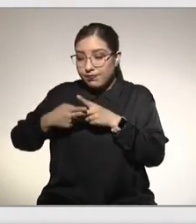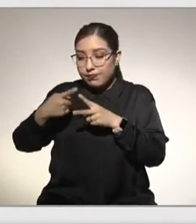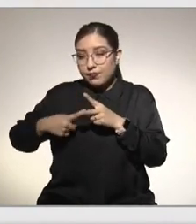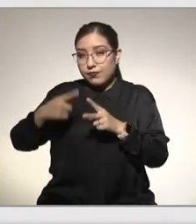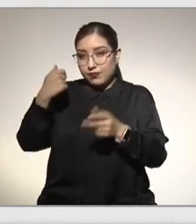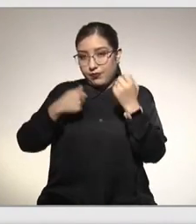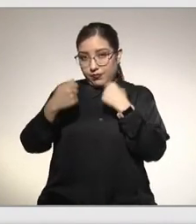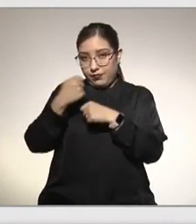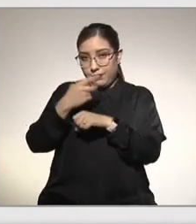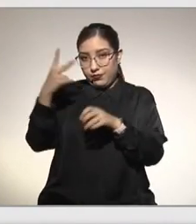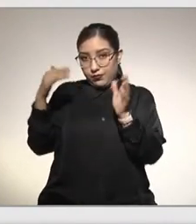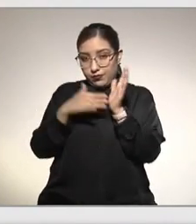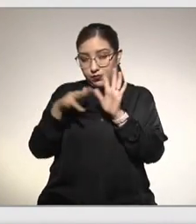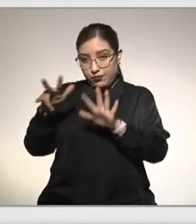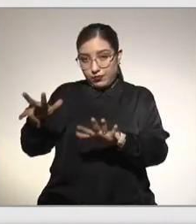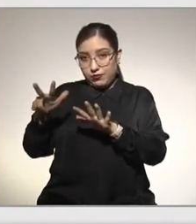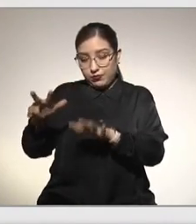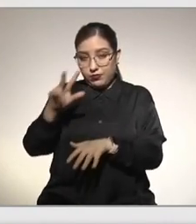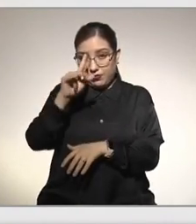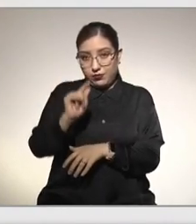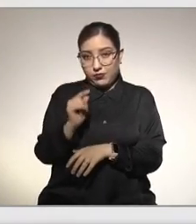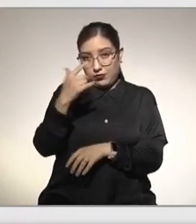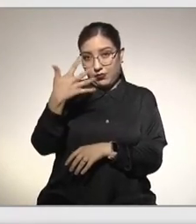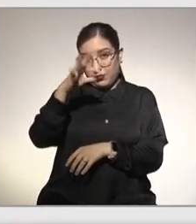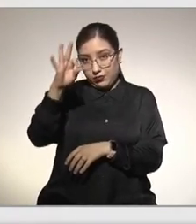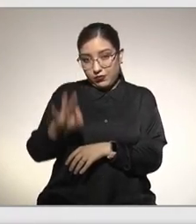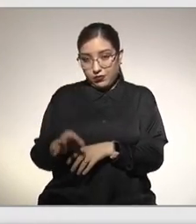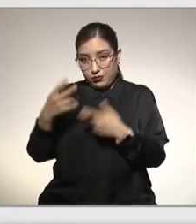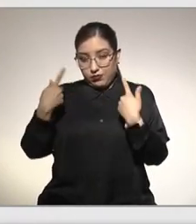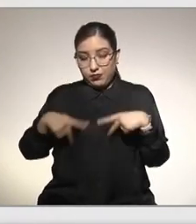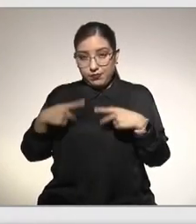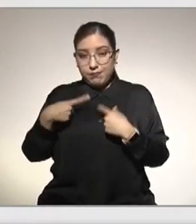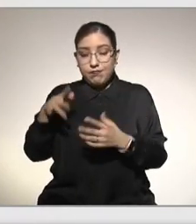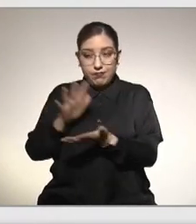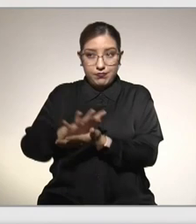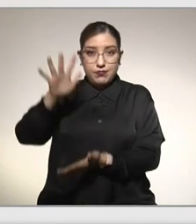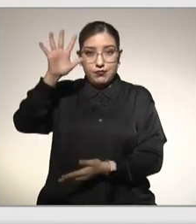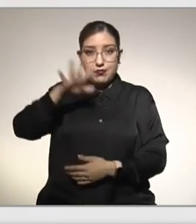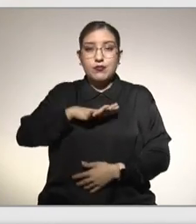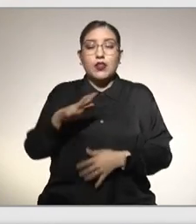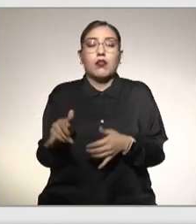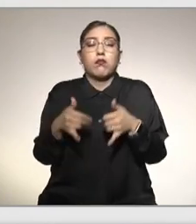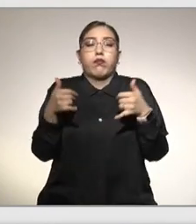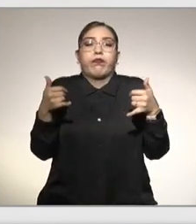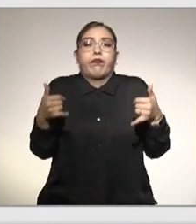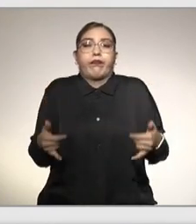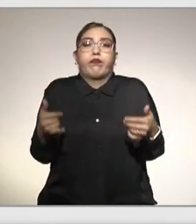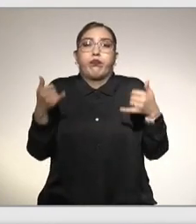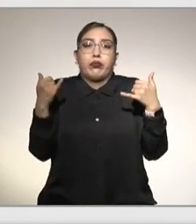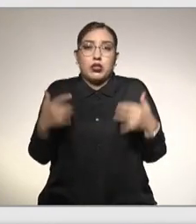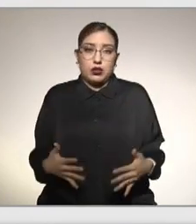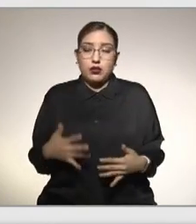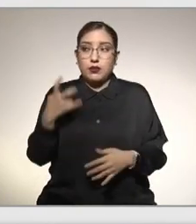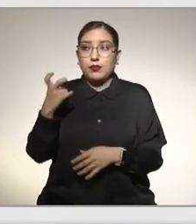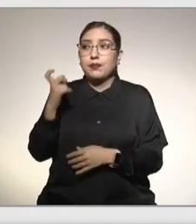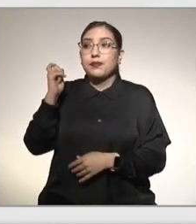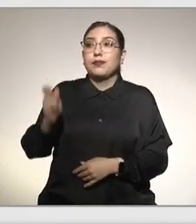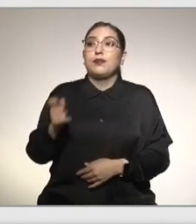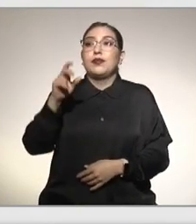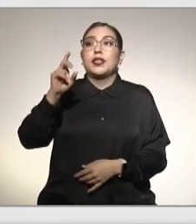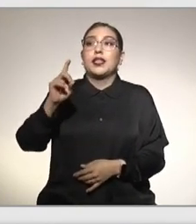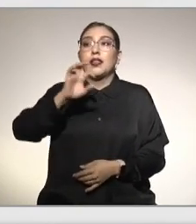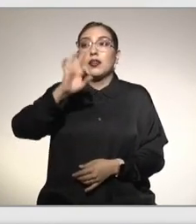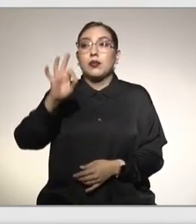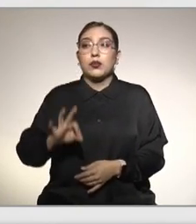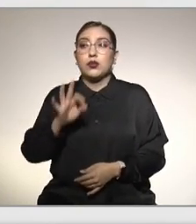75% de la población mayor de 20 años tiene sobrepeso y obesidad, condición que presenta el 30%